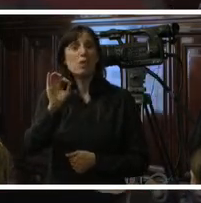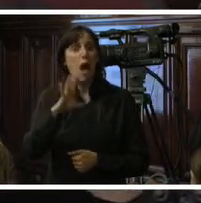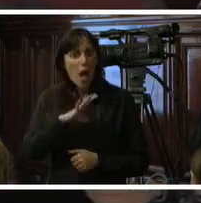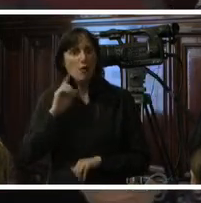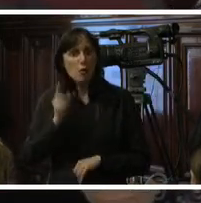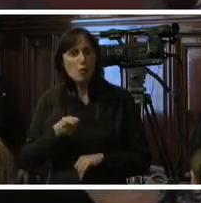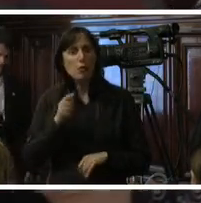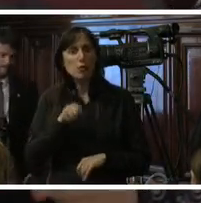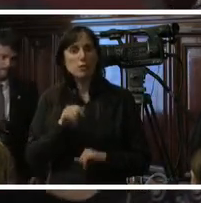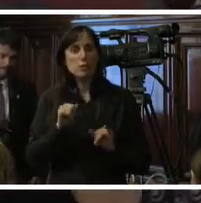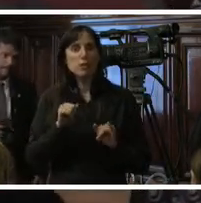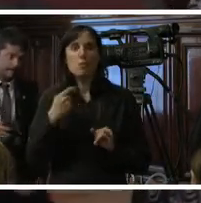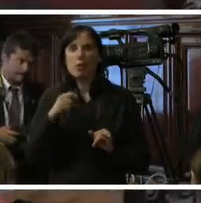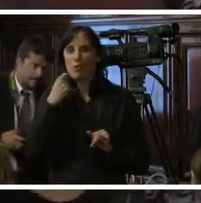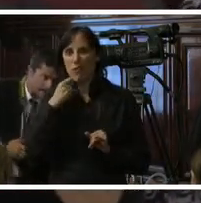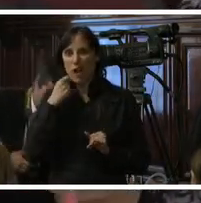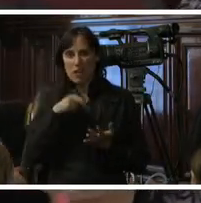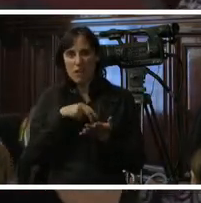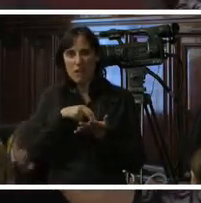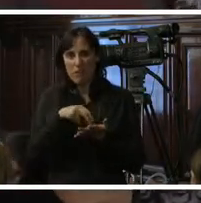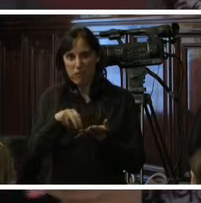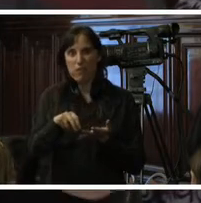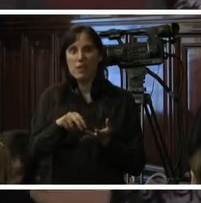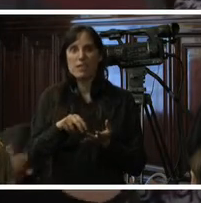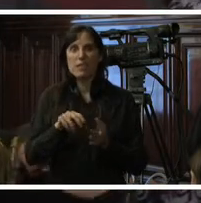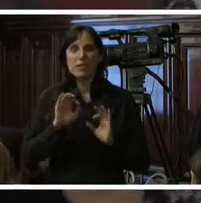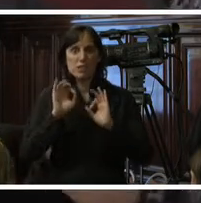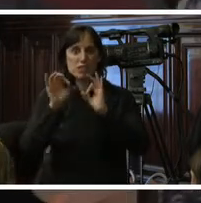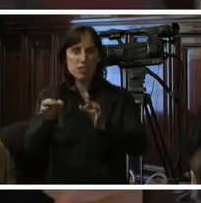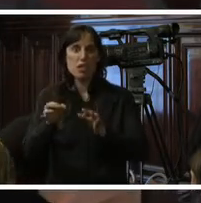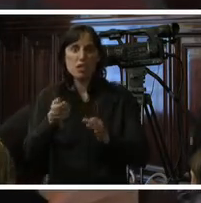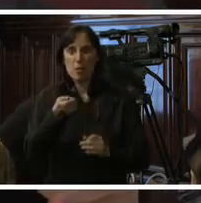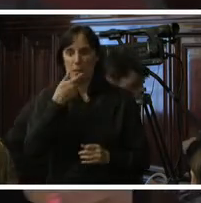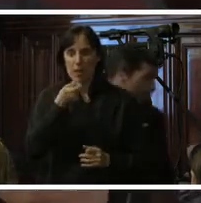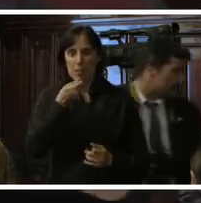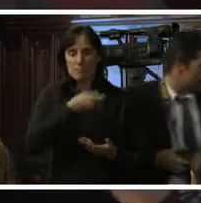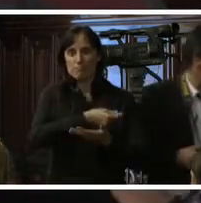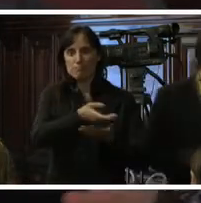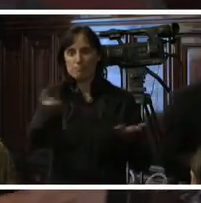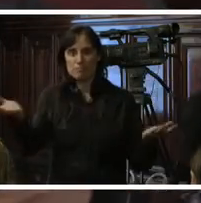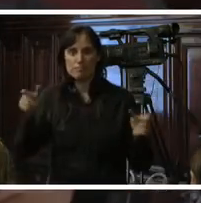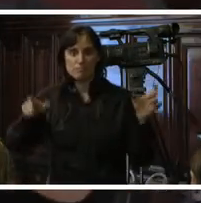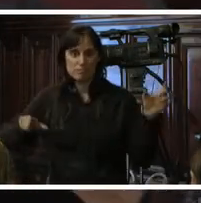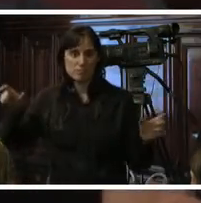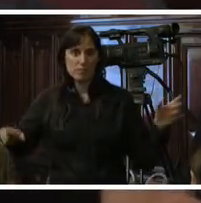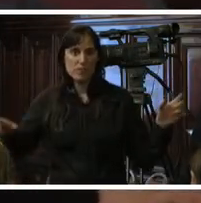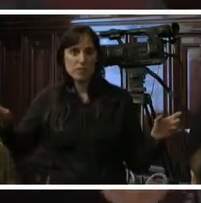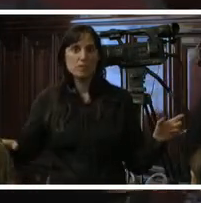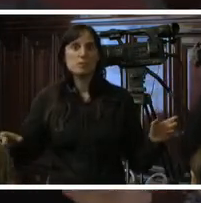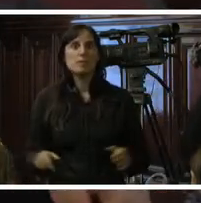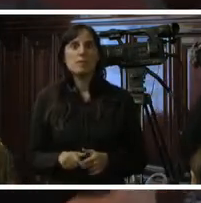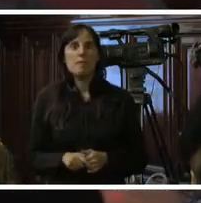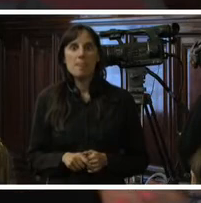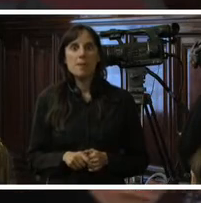todavía la implementación de la decisión por parte del Ministerio de Salud uno no lo advierte